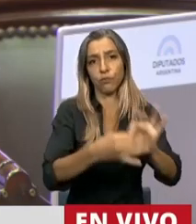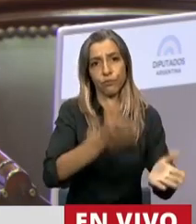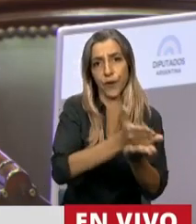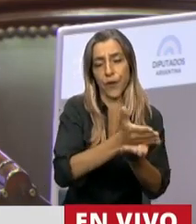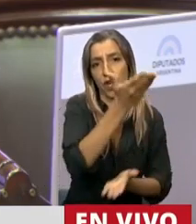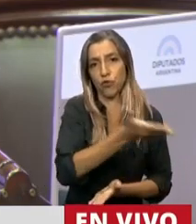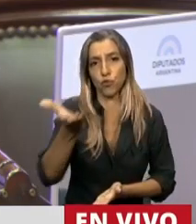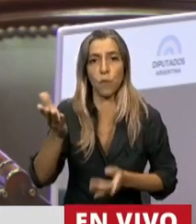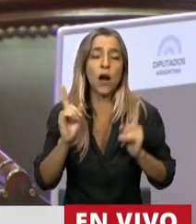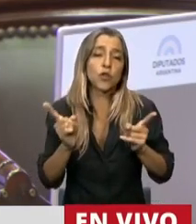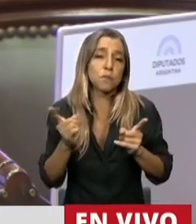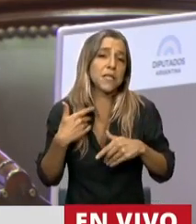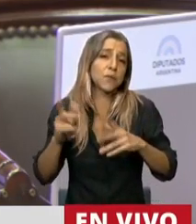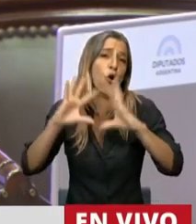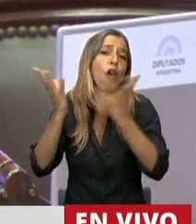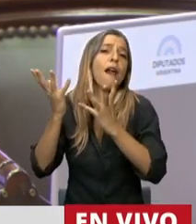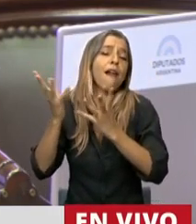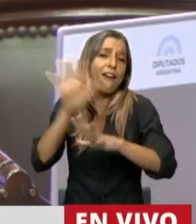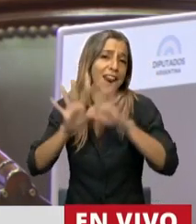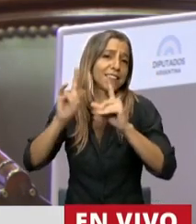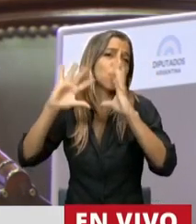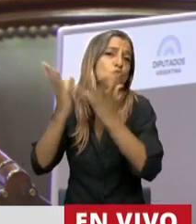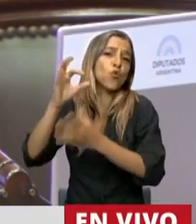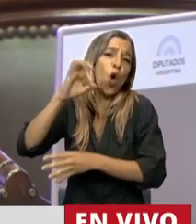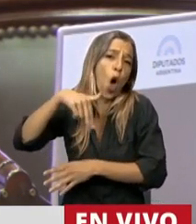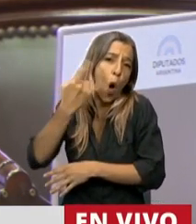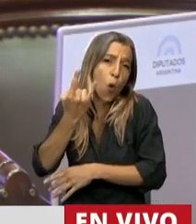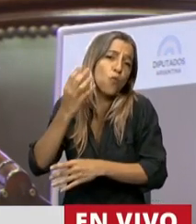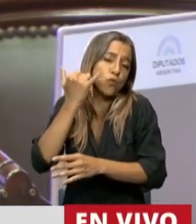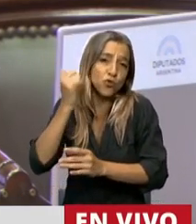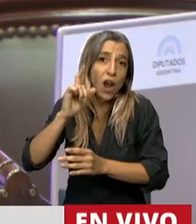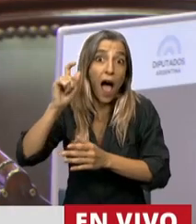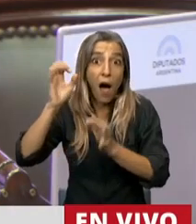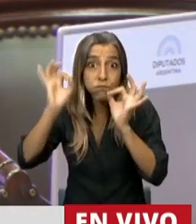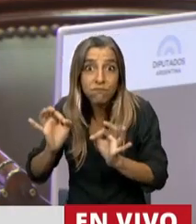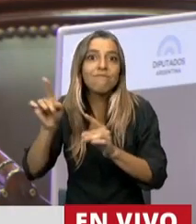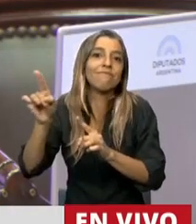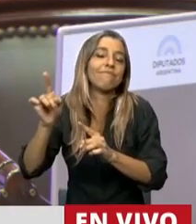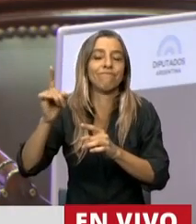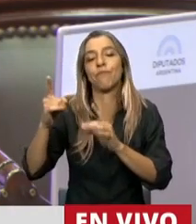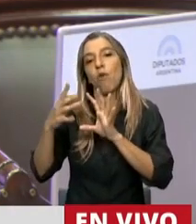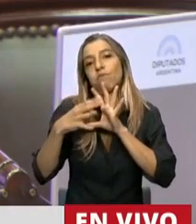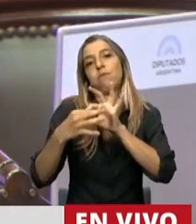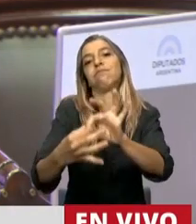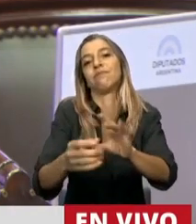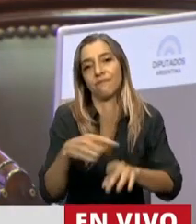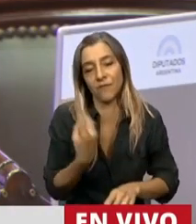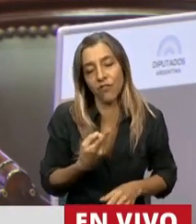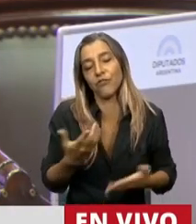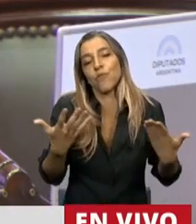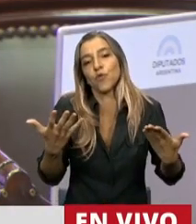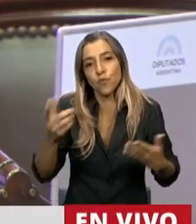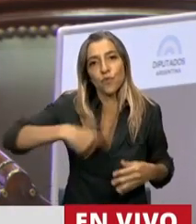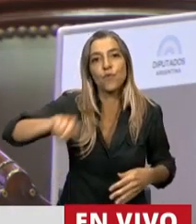Organización Mundial. Así que, señor Presidente, más que satisfecho de avanzar en este sentido y por supuesto esperando el